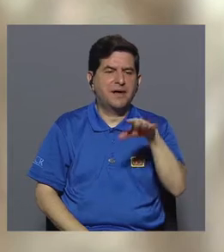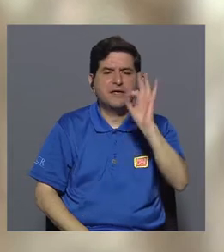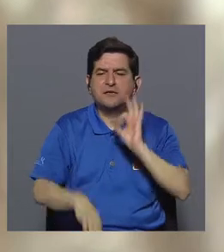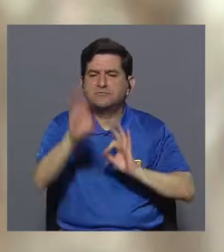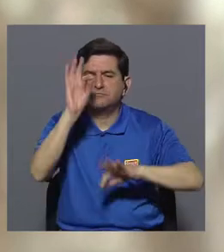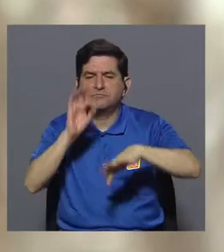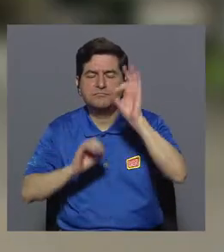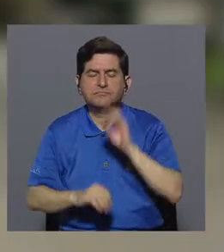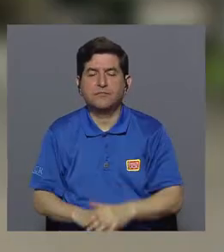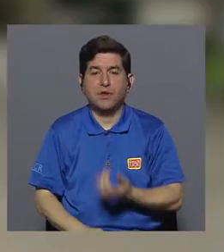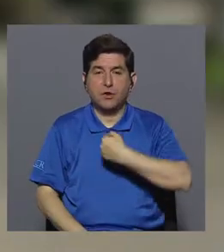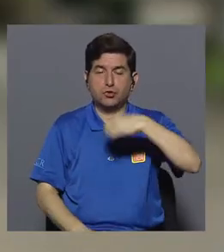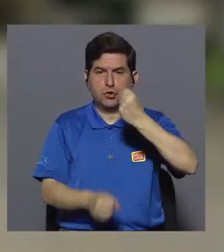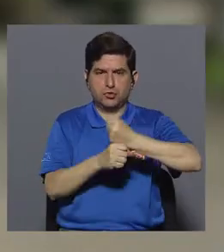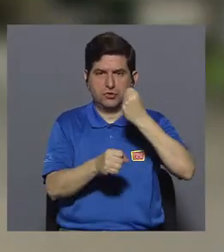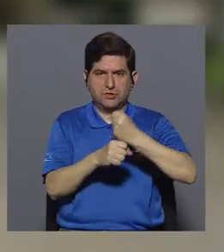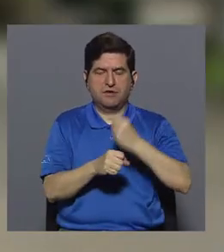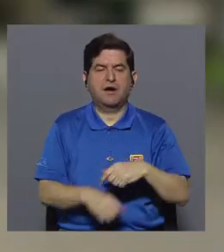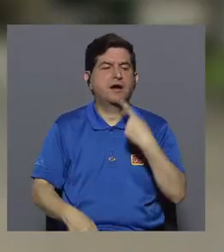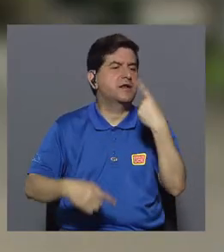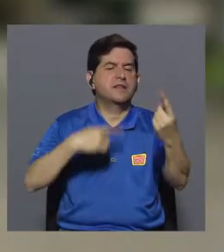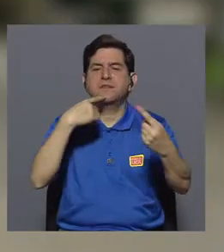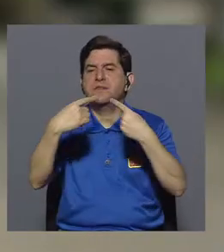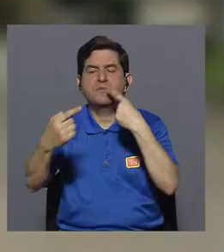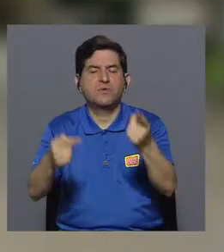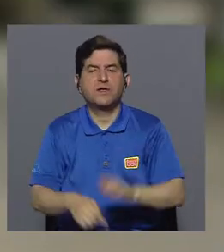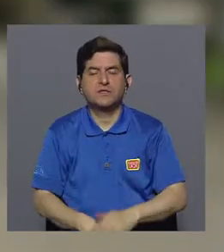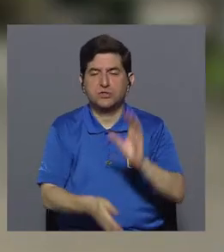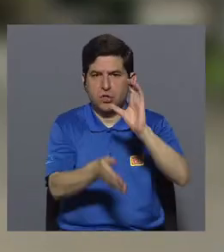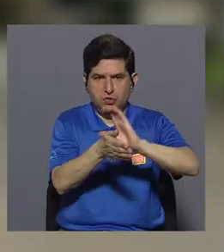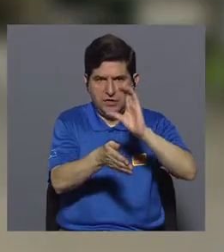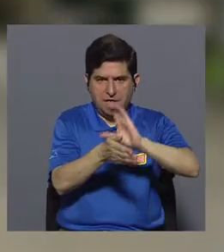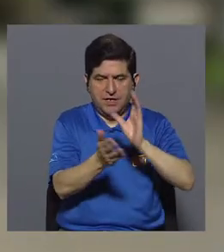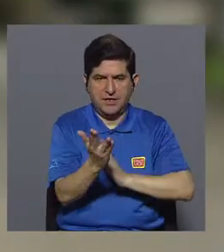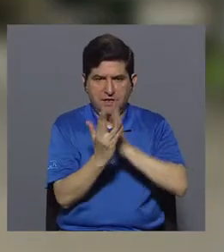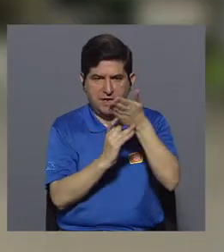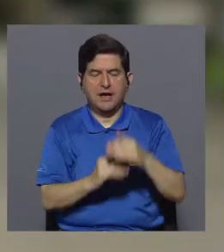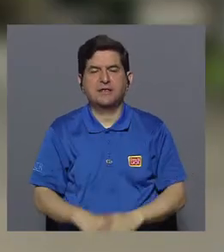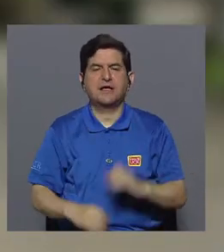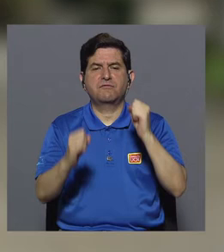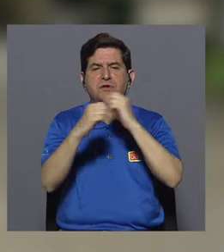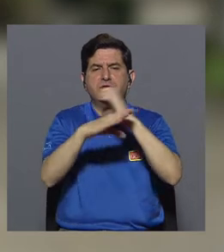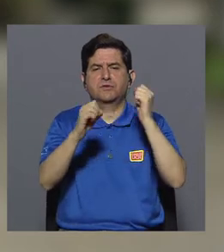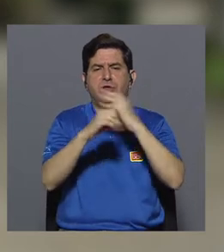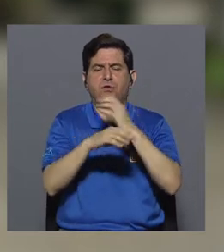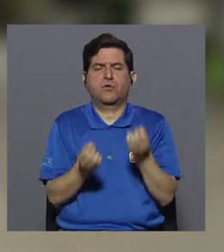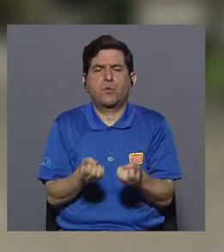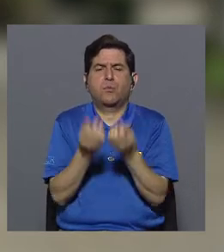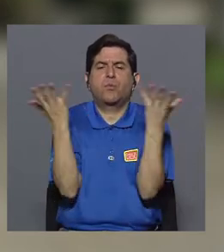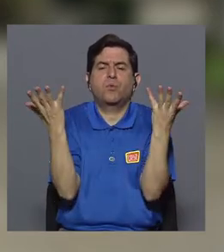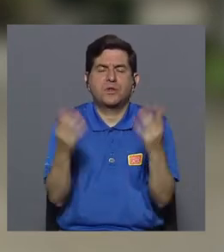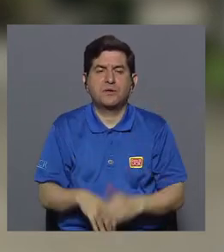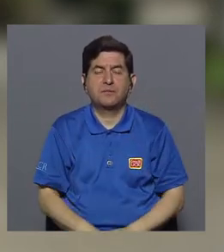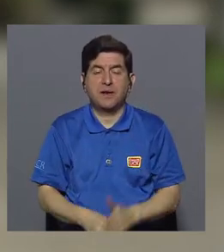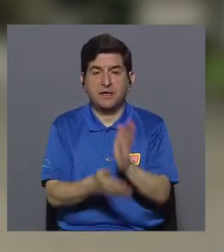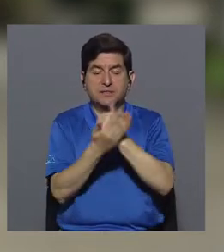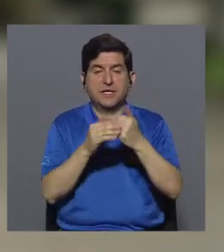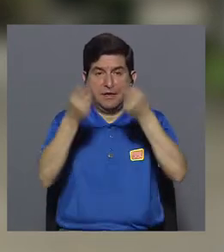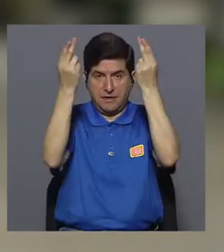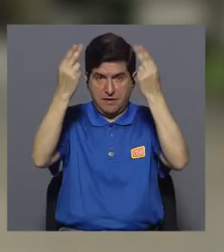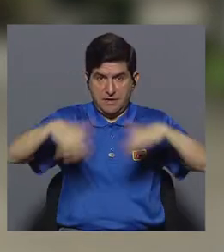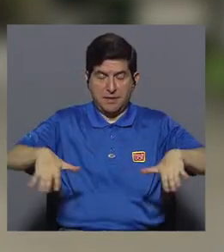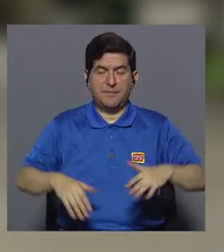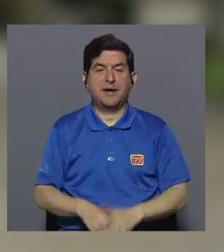reclutamiento. Entonces siempre sí trabajamos mucho la parte de divulgación de las clínicas por medio del correo masivo, la parte